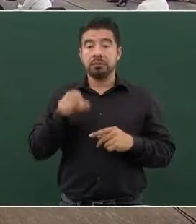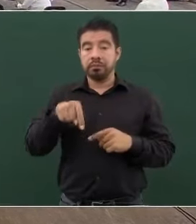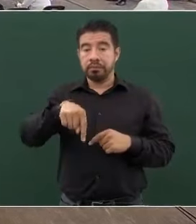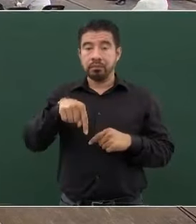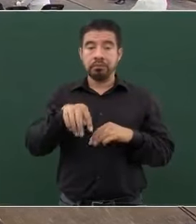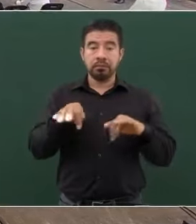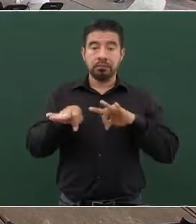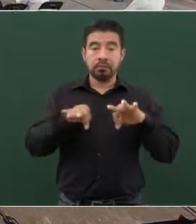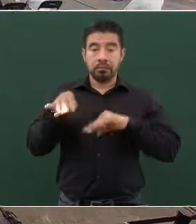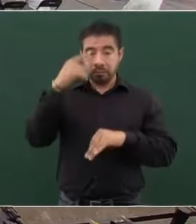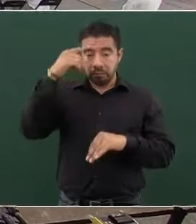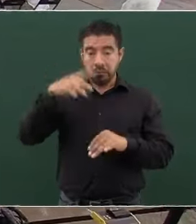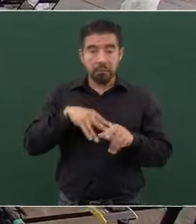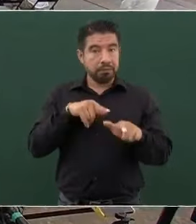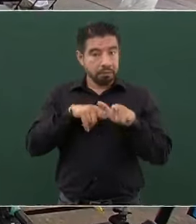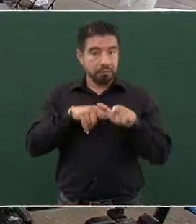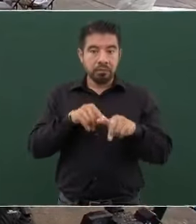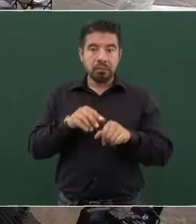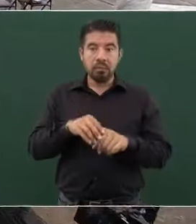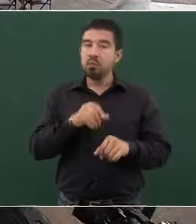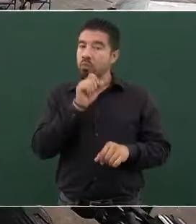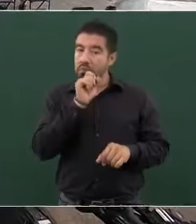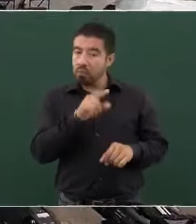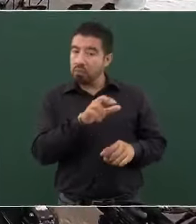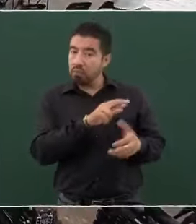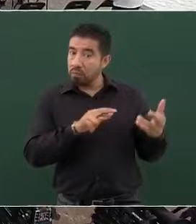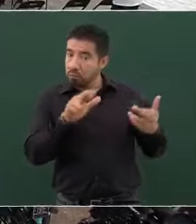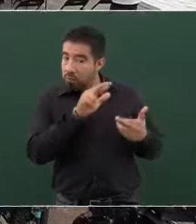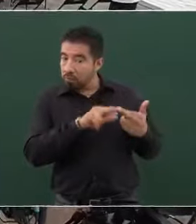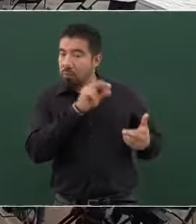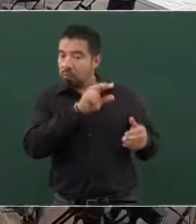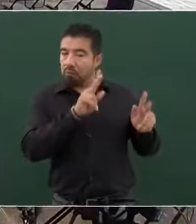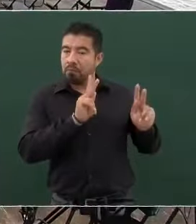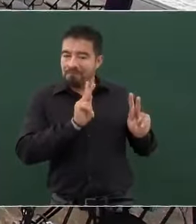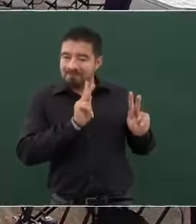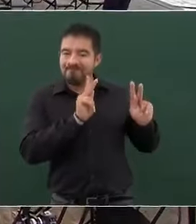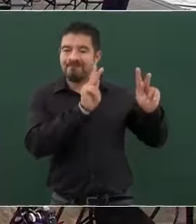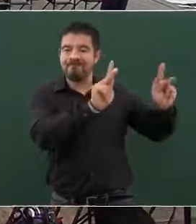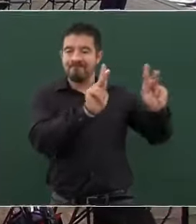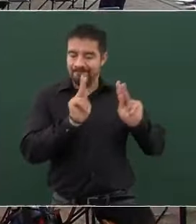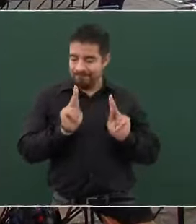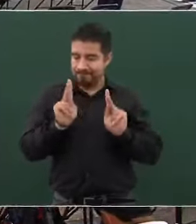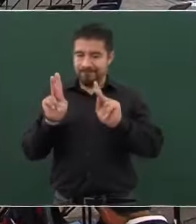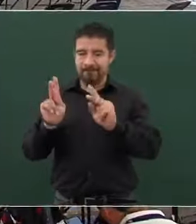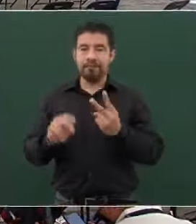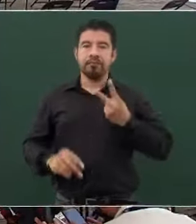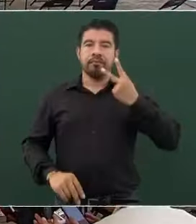construyendo dos puentes puentes, que son importantísimos